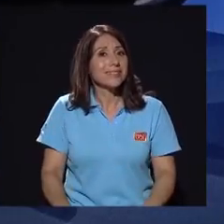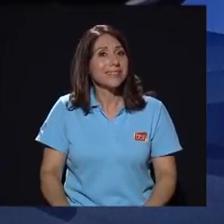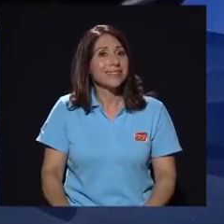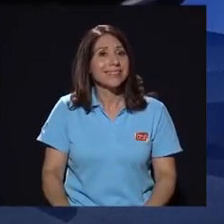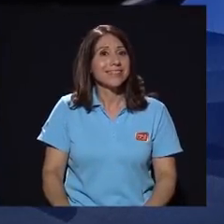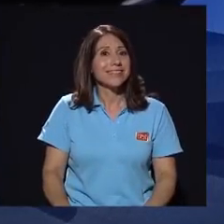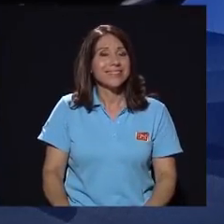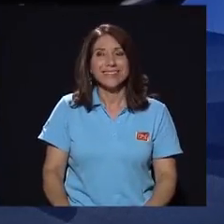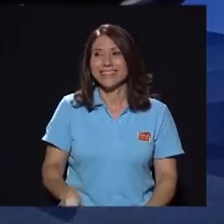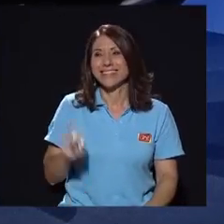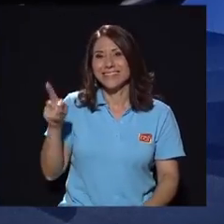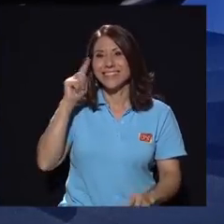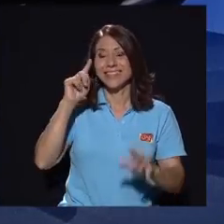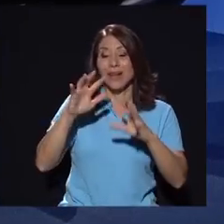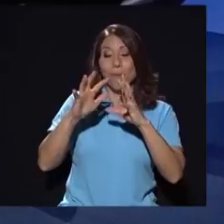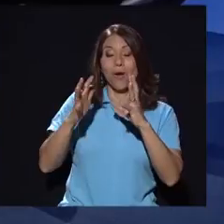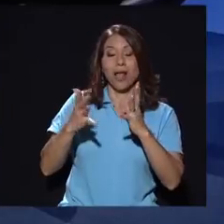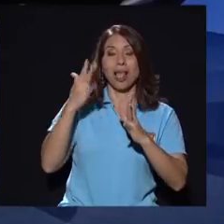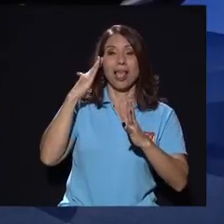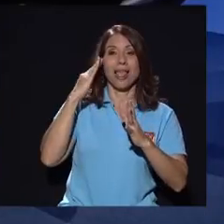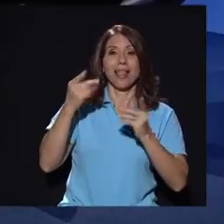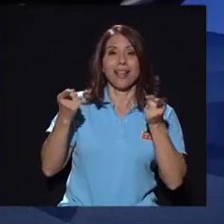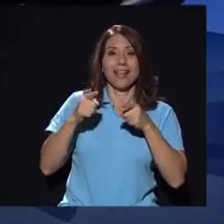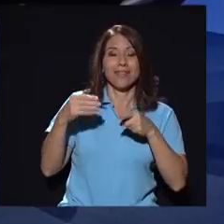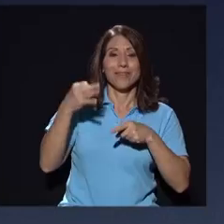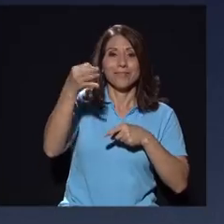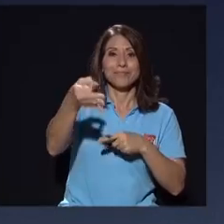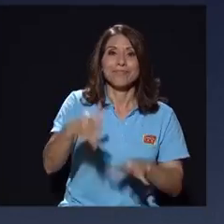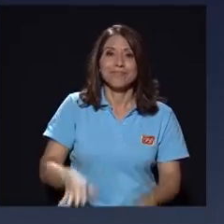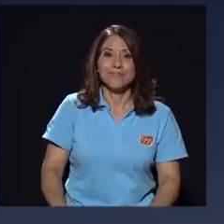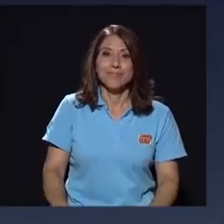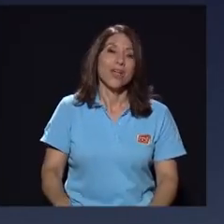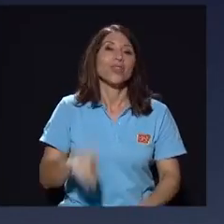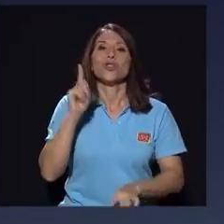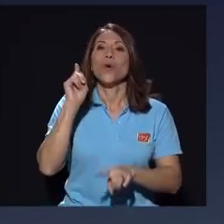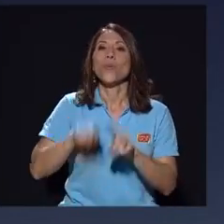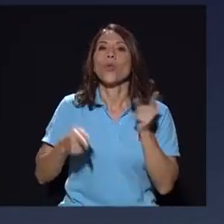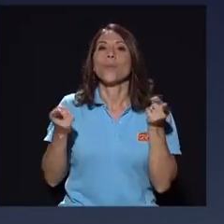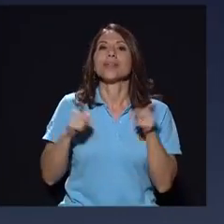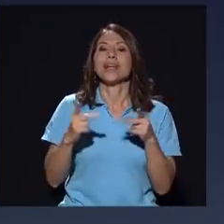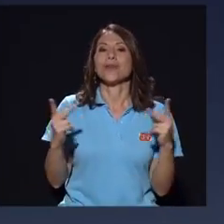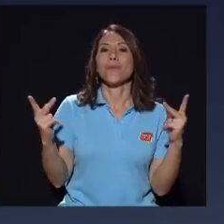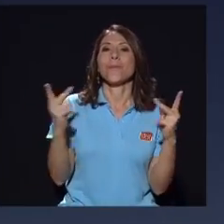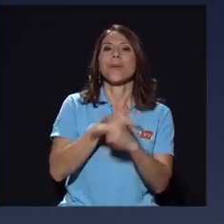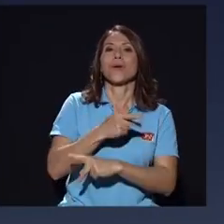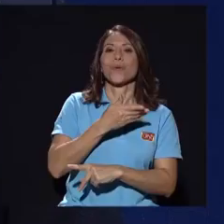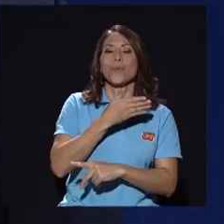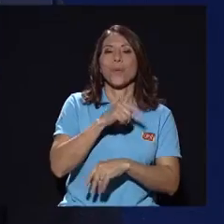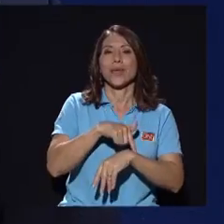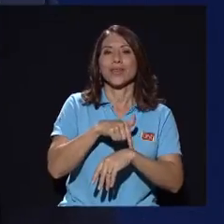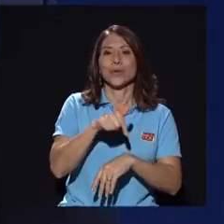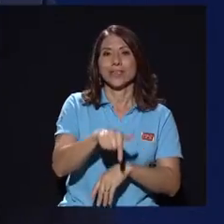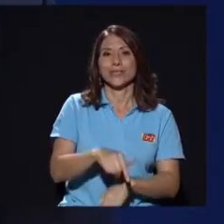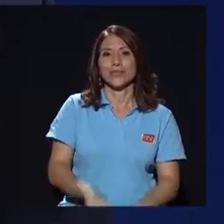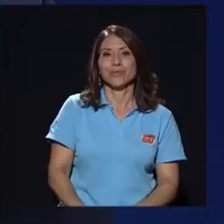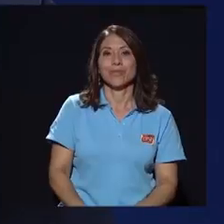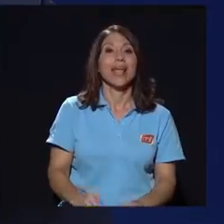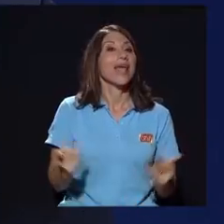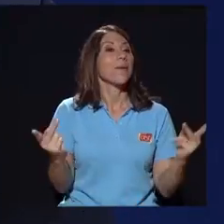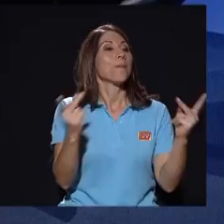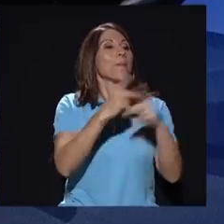el cariidente no nos pudo caer en un peor momento todo esto o sea no nos pudo caer en un peor momento en un peor y en un mejor momento